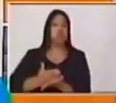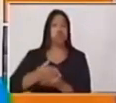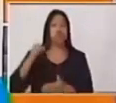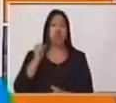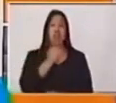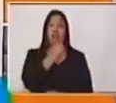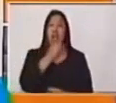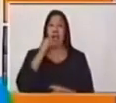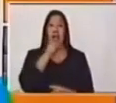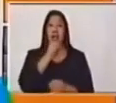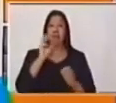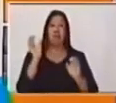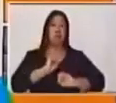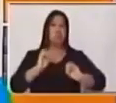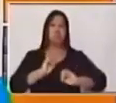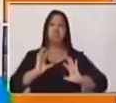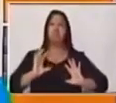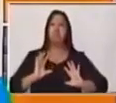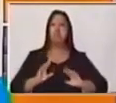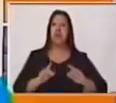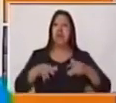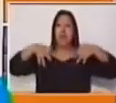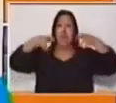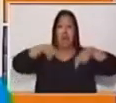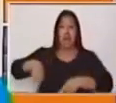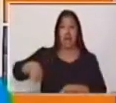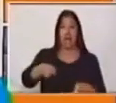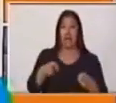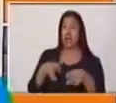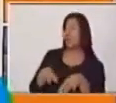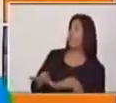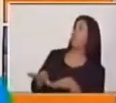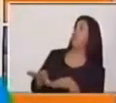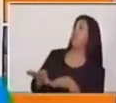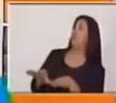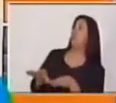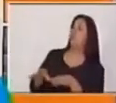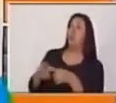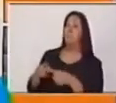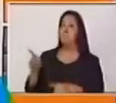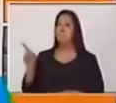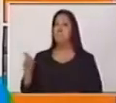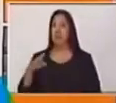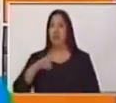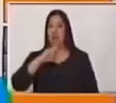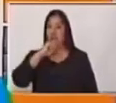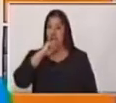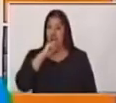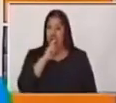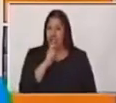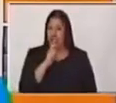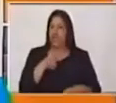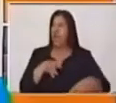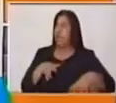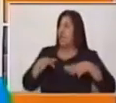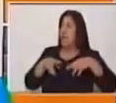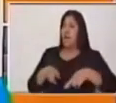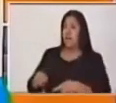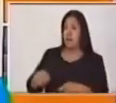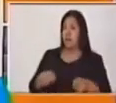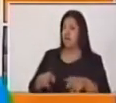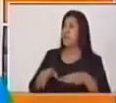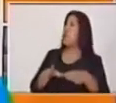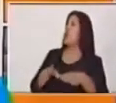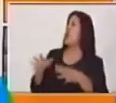se quejaron con el viento. Sus celos hicieron que los ríos acordaran con el viento que cuando Silmitzlin